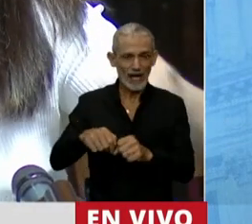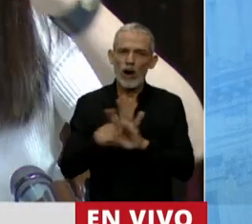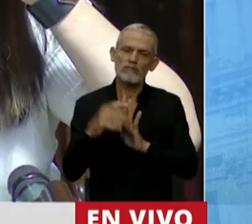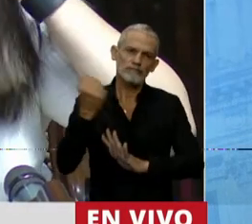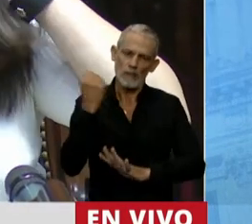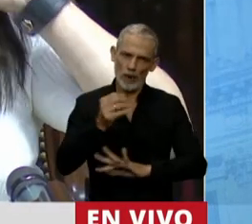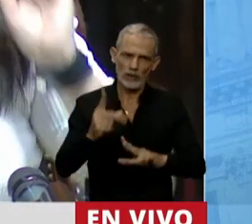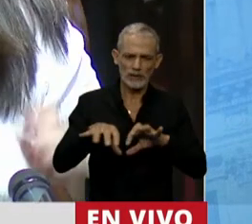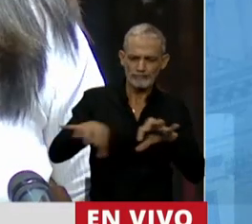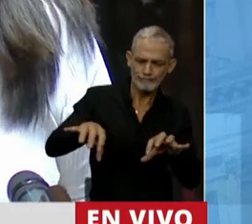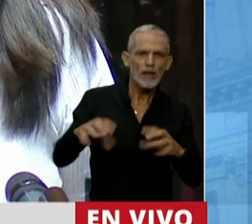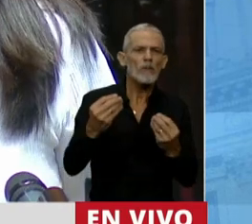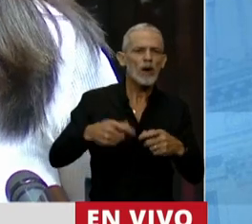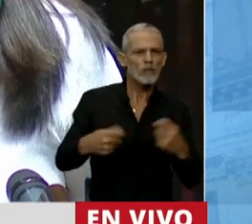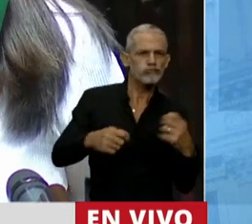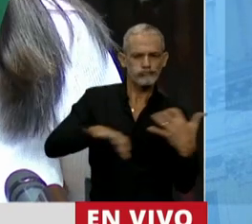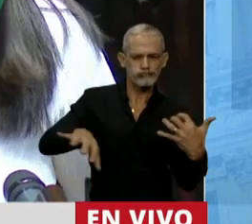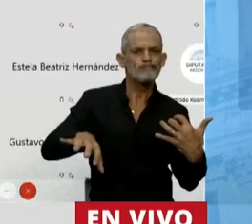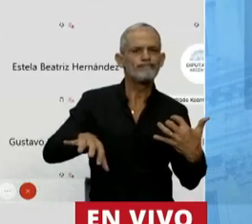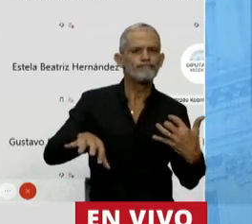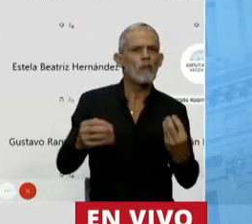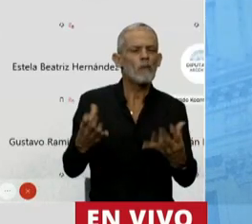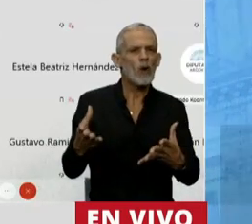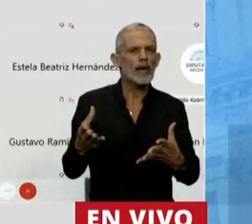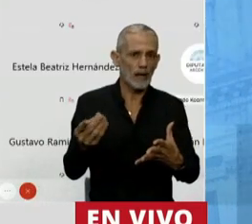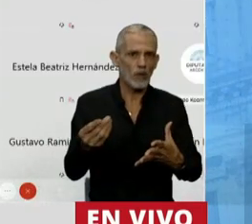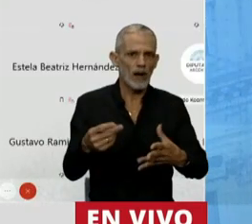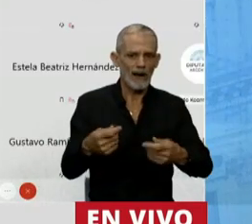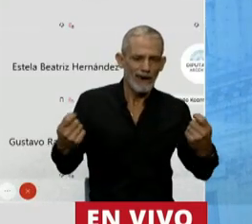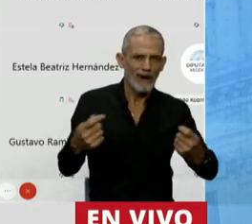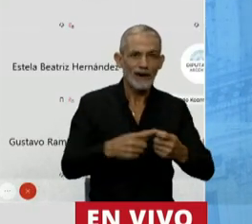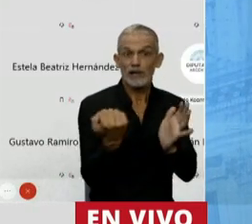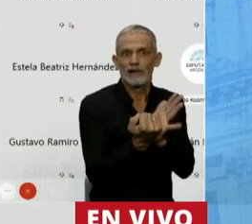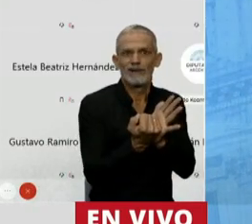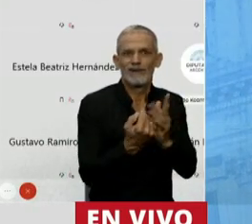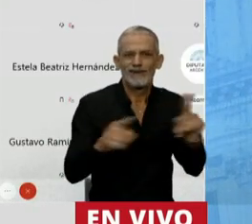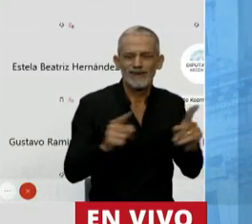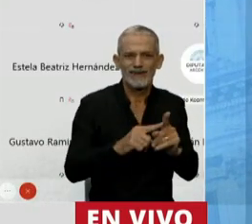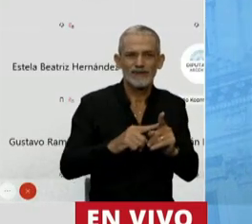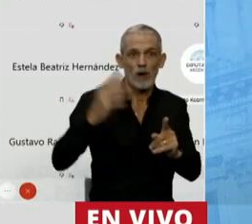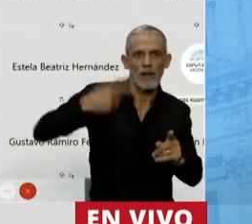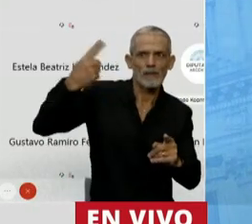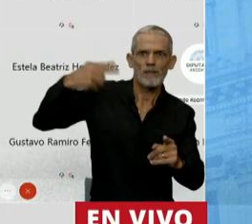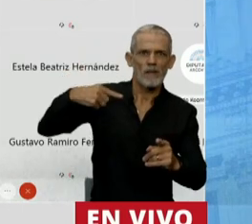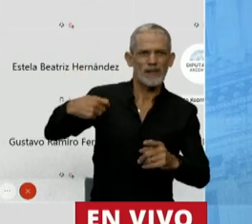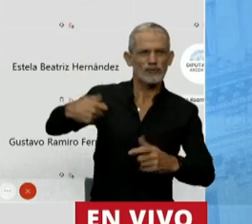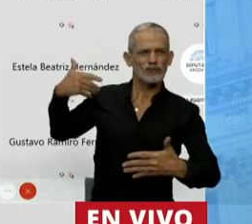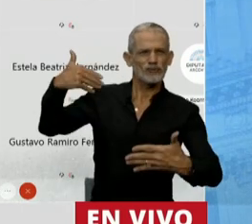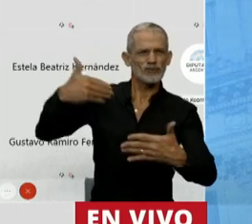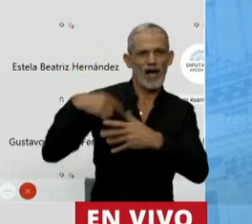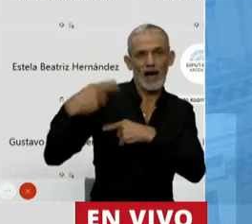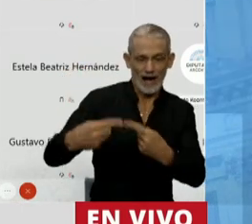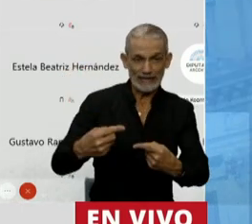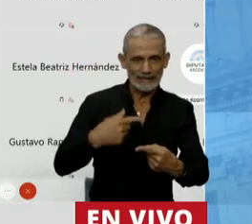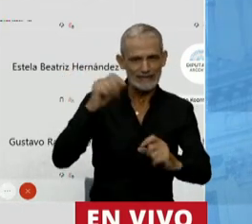¿Esta disrupción por qué? ¿Por qué disrupción? Porque estamos hablando de disrupción en los estereotipos, en los mandatos sociales, y en este punto puede